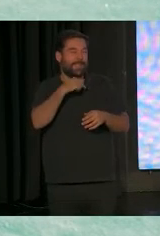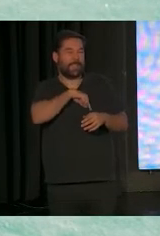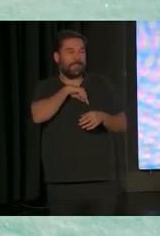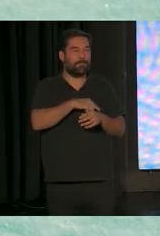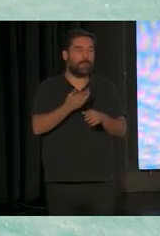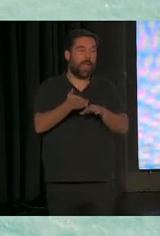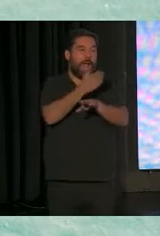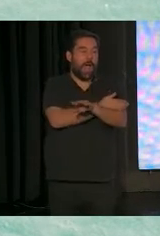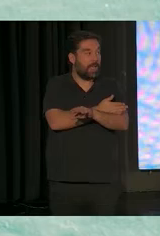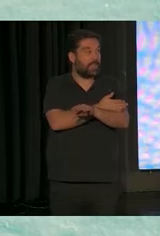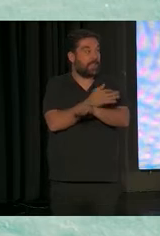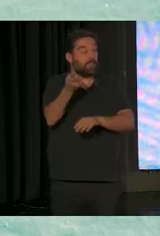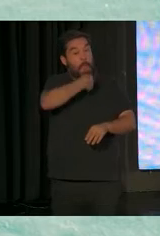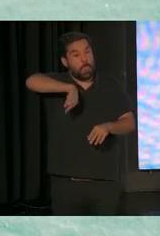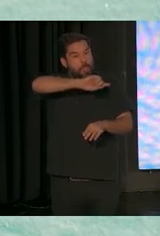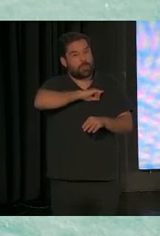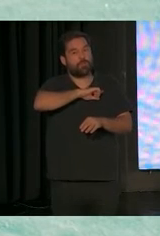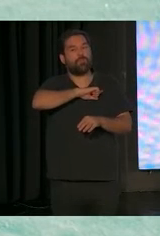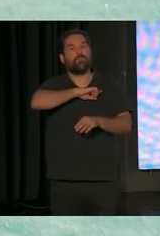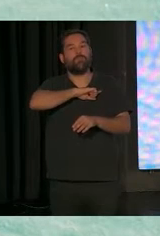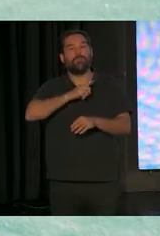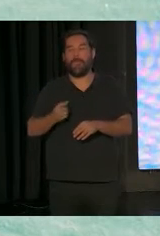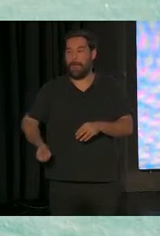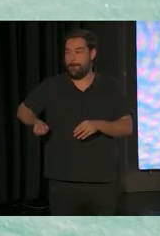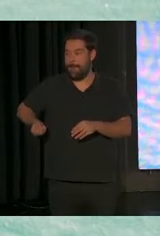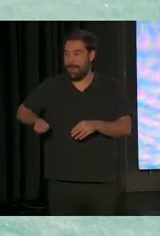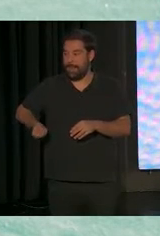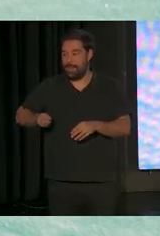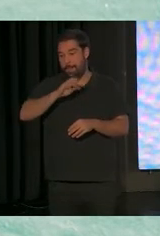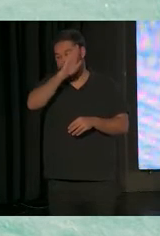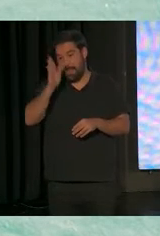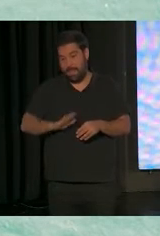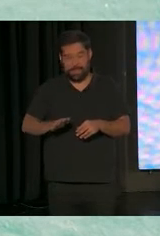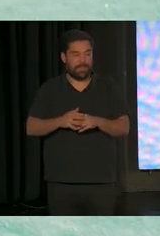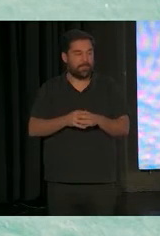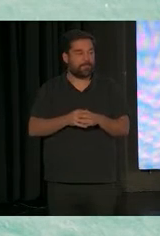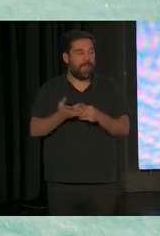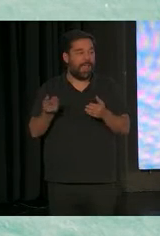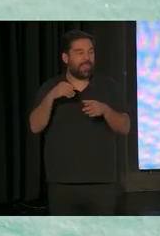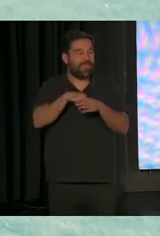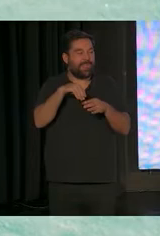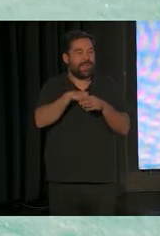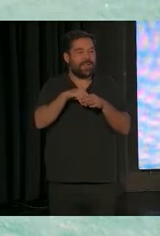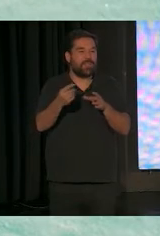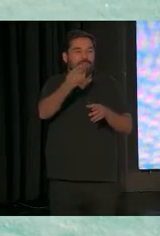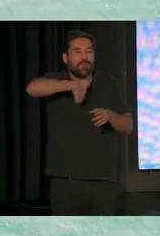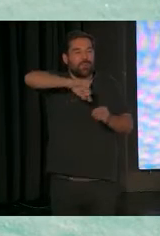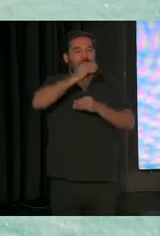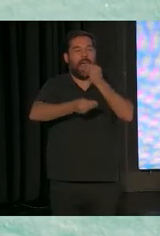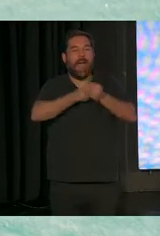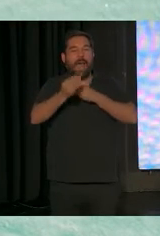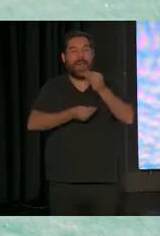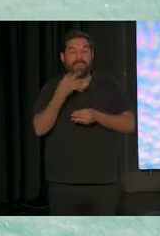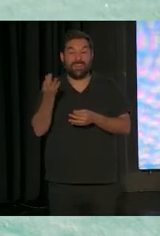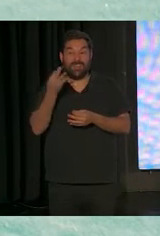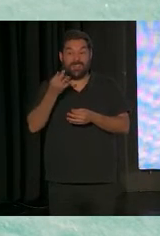antes cogíamos maletas bastantes parecidas entre ellas. Y en esas maletas lo que hacíamos era evaluar a los niños con